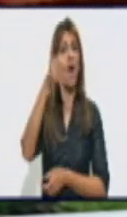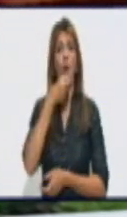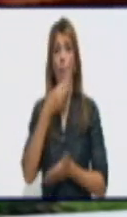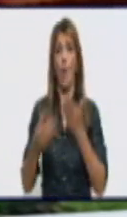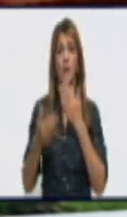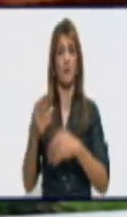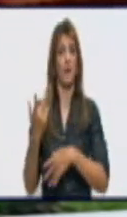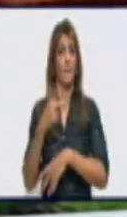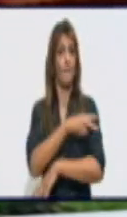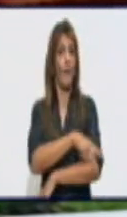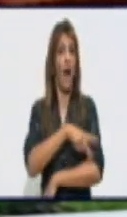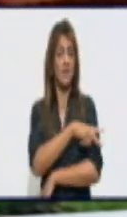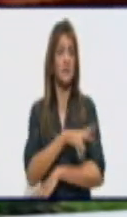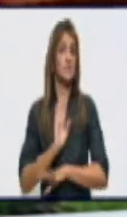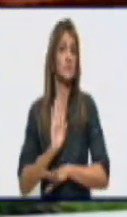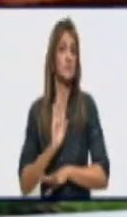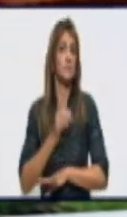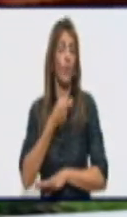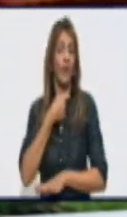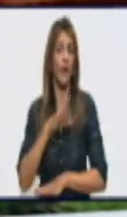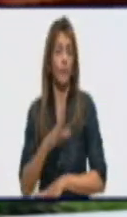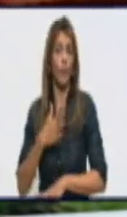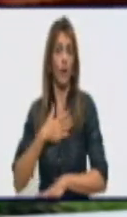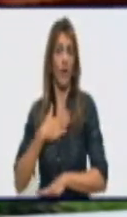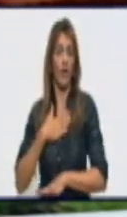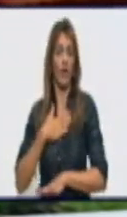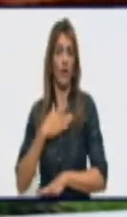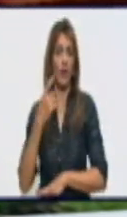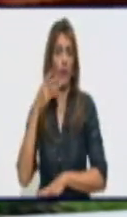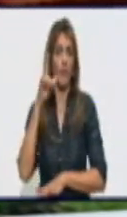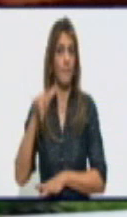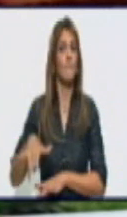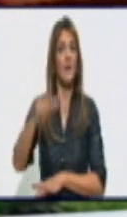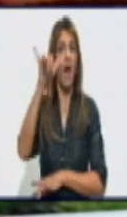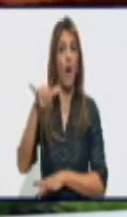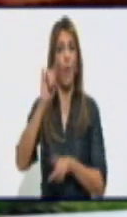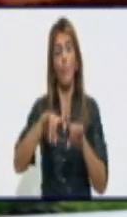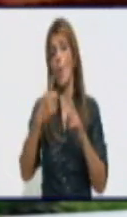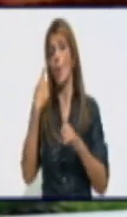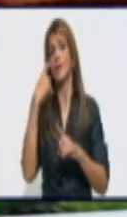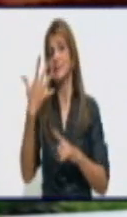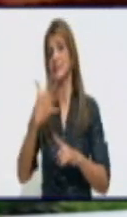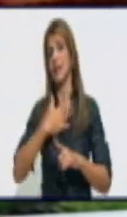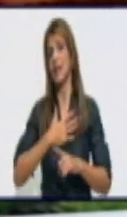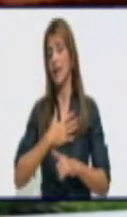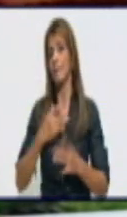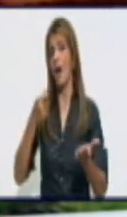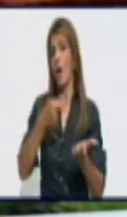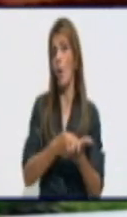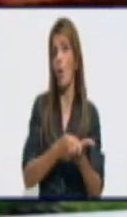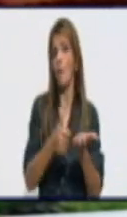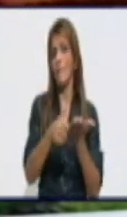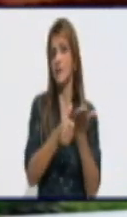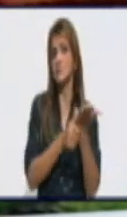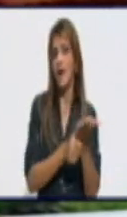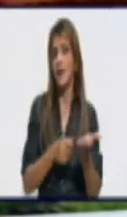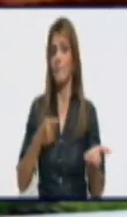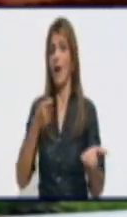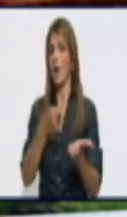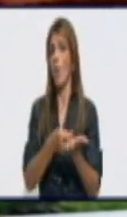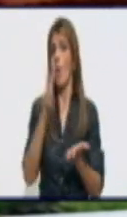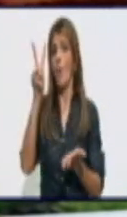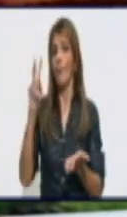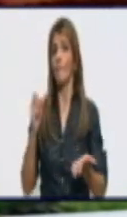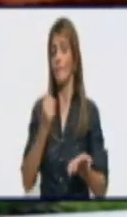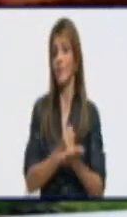que fue, por supuesto, pagando sus trámites de visa, de pasaporte, el pasaje, todo, regresó a este país.